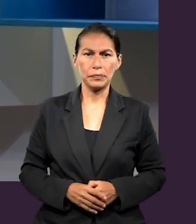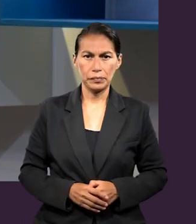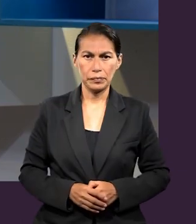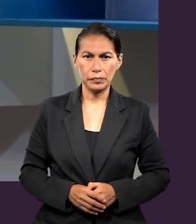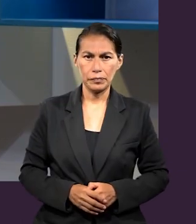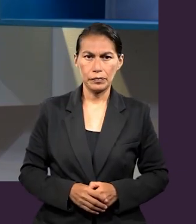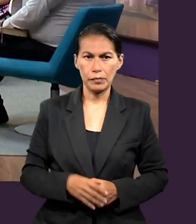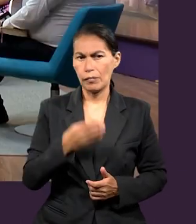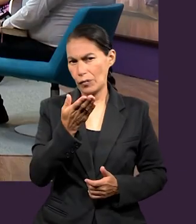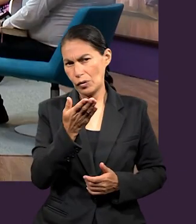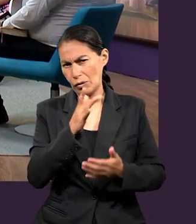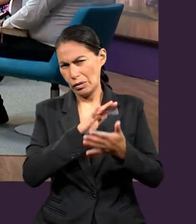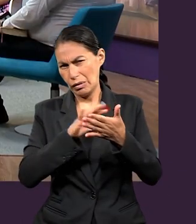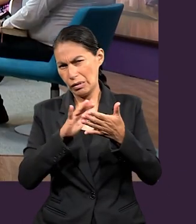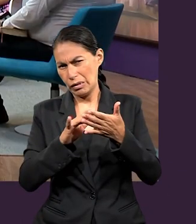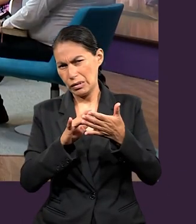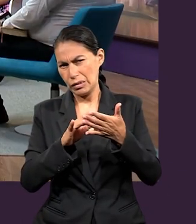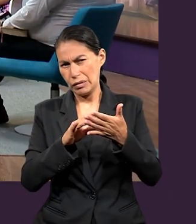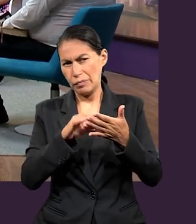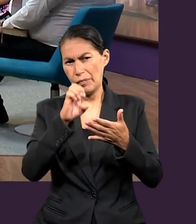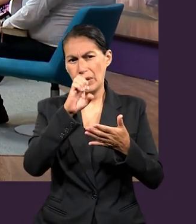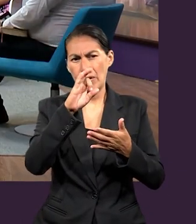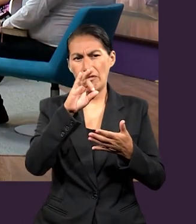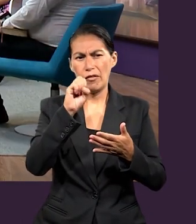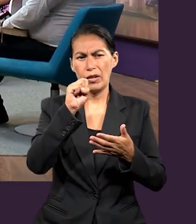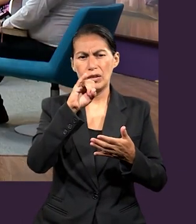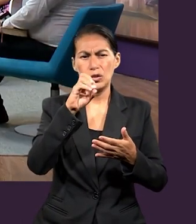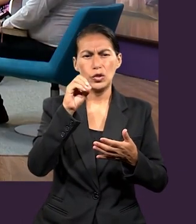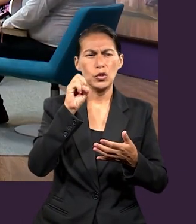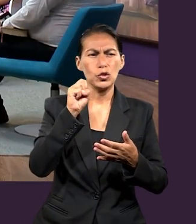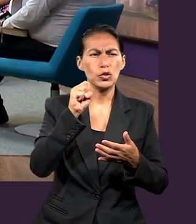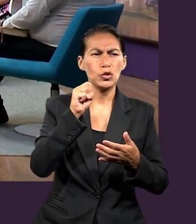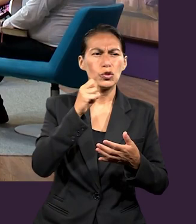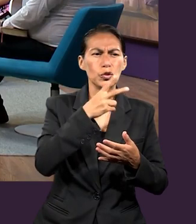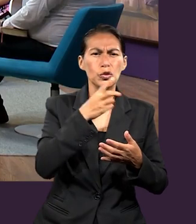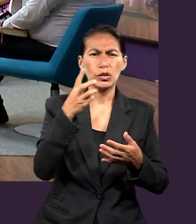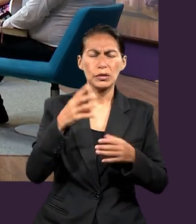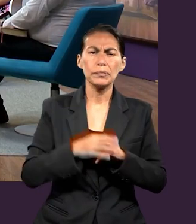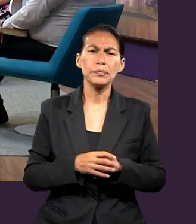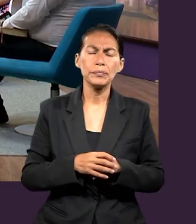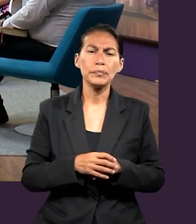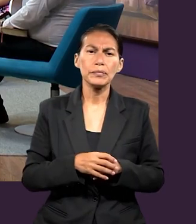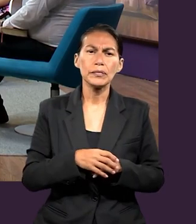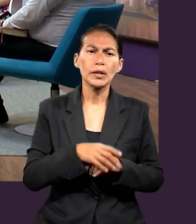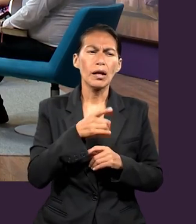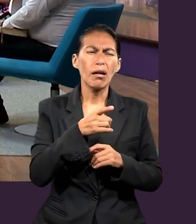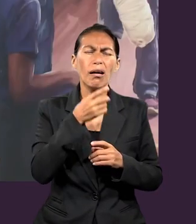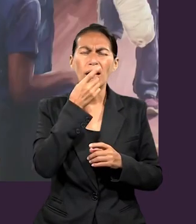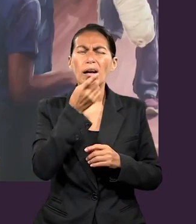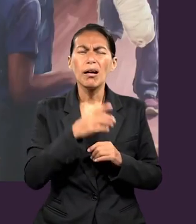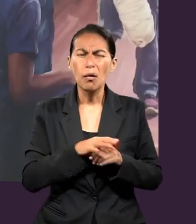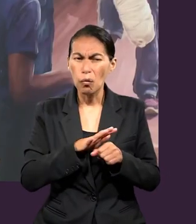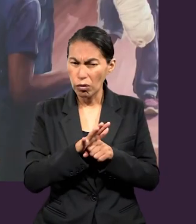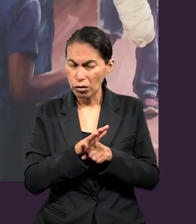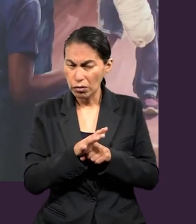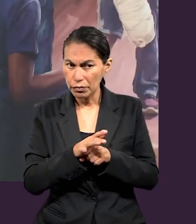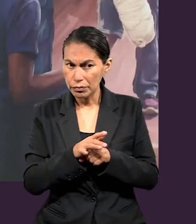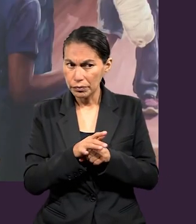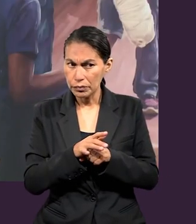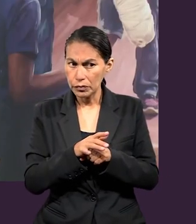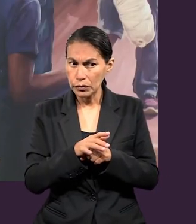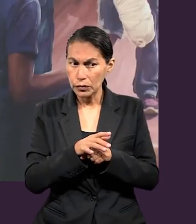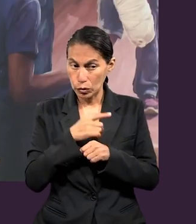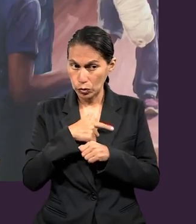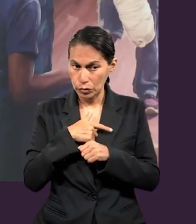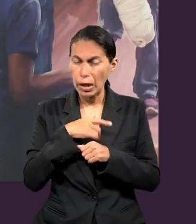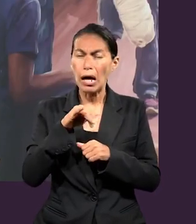En el caso que tú leíste Efesios 3, ¿algún otro tema te llamó la atención? Claro que sí. Uno de los puntos